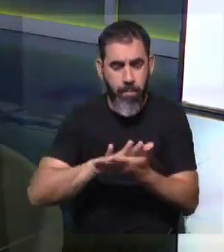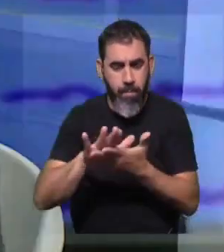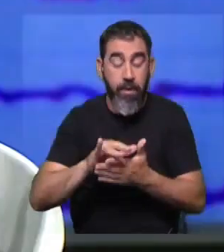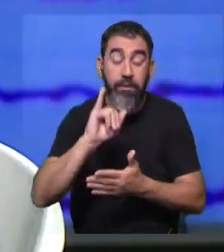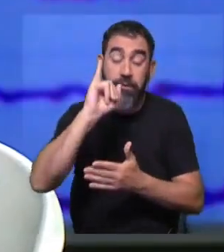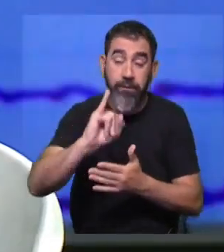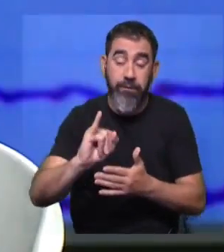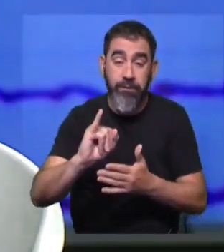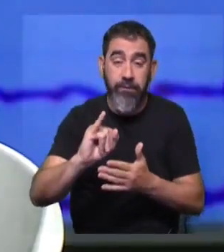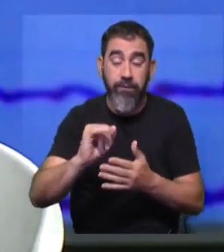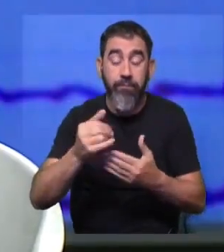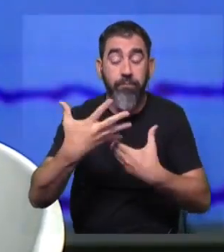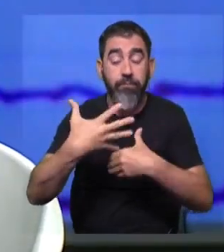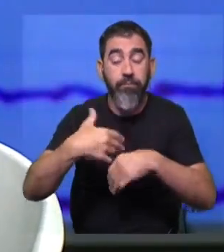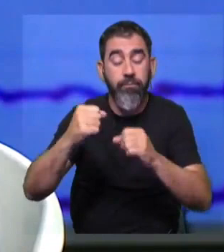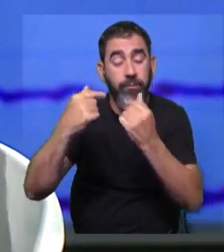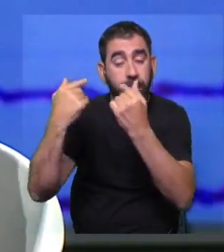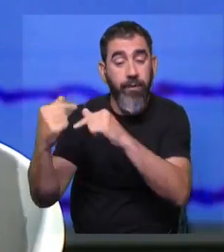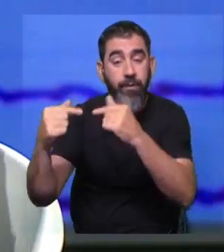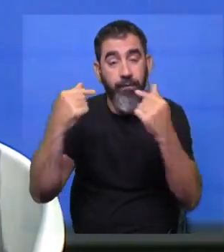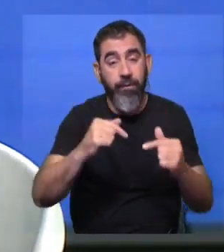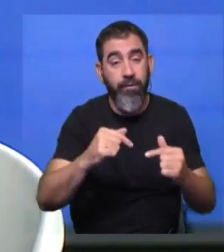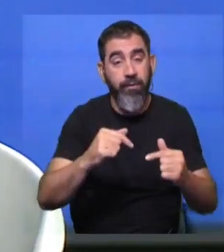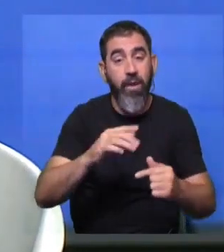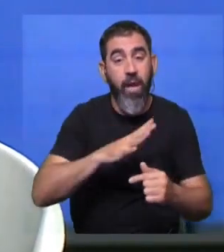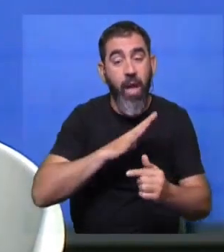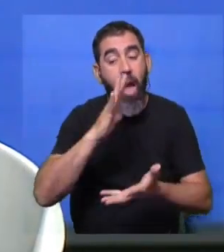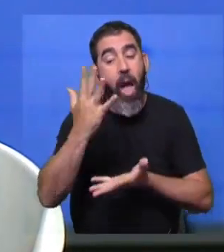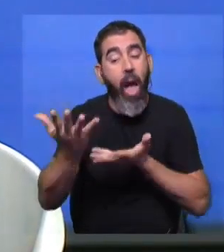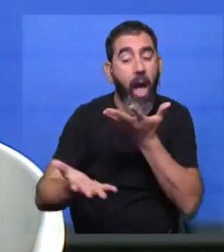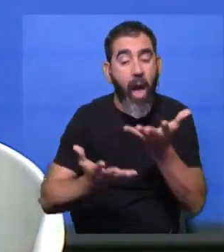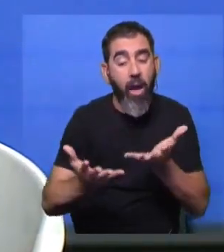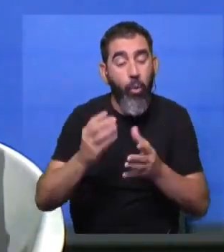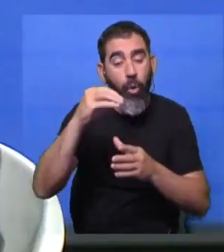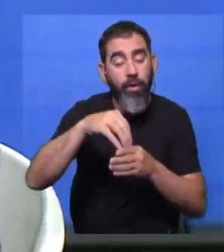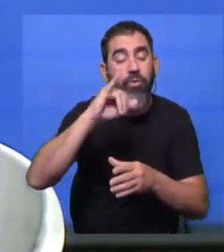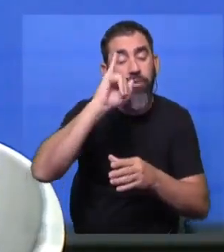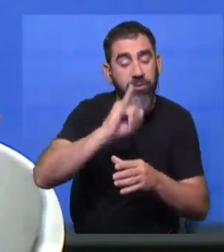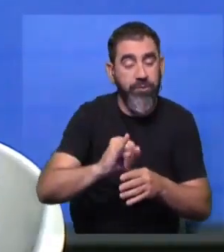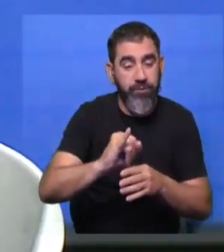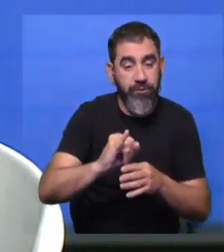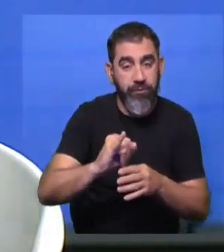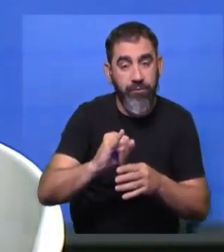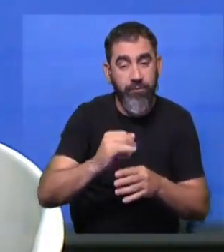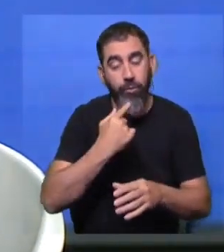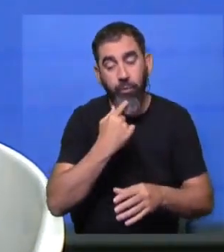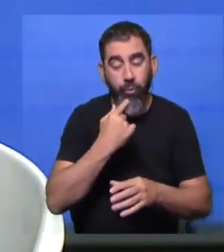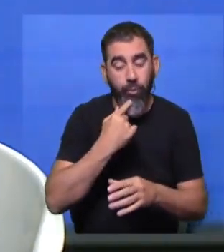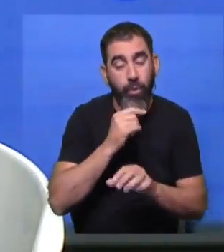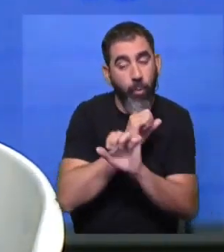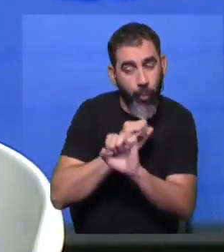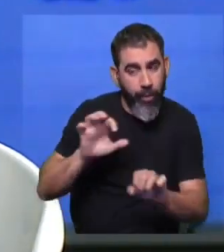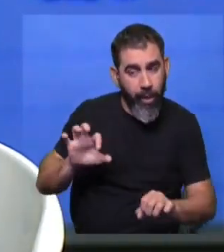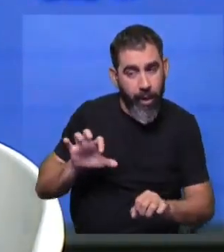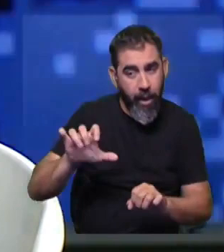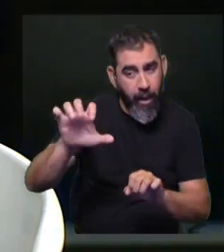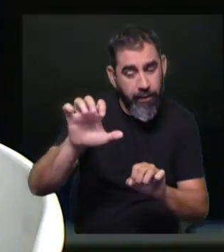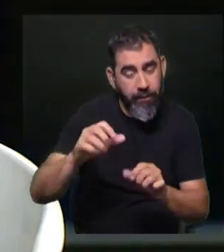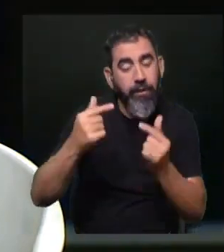ya cuando nos vamos a un diagnóstico diferencial, o cuando ya encontramos algún tipo de patología que haga sospechar al médico que pueda haber